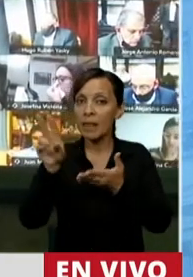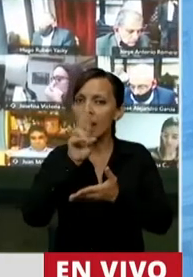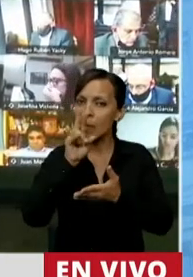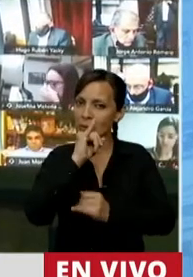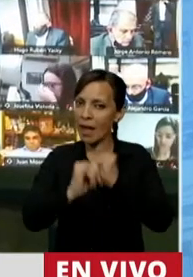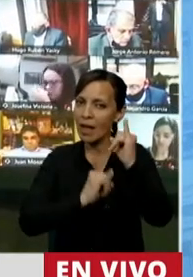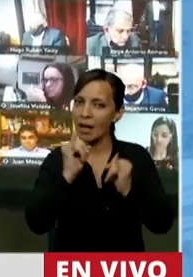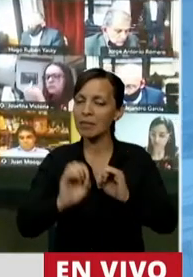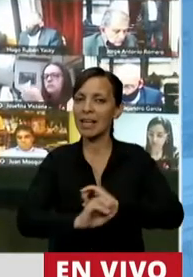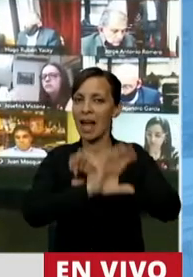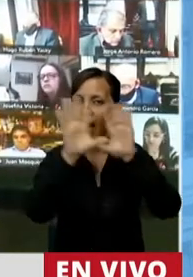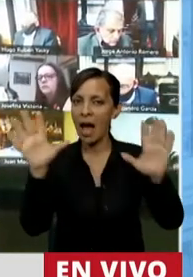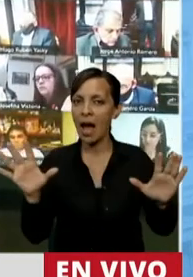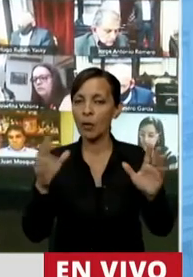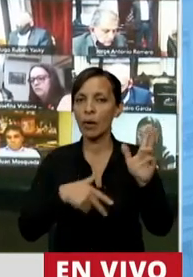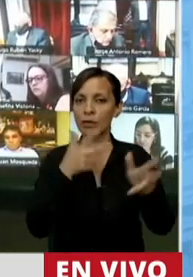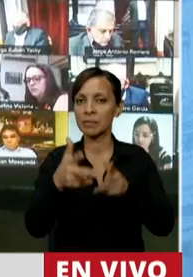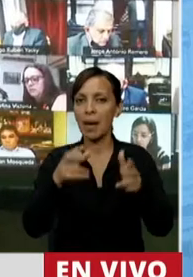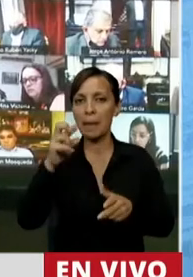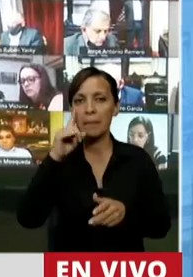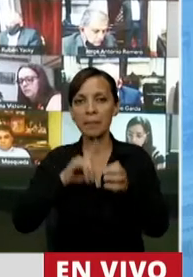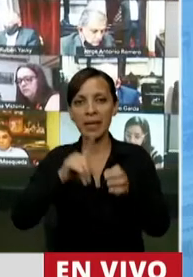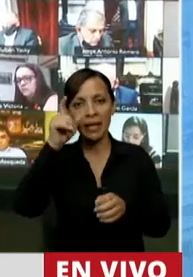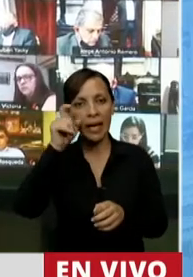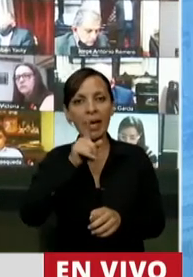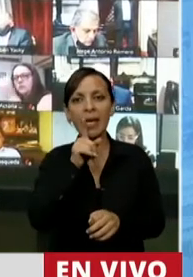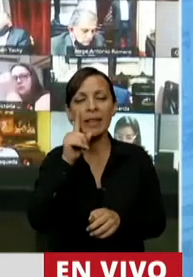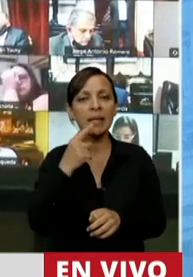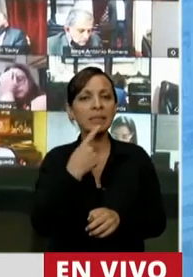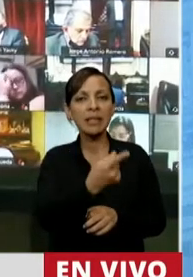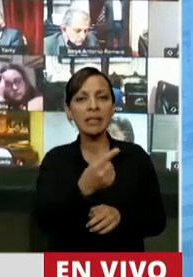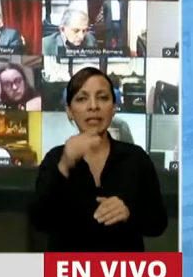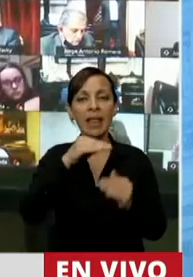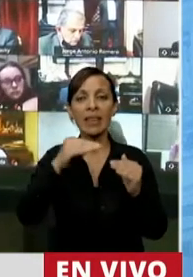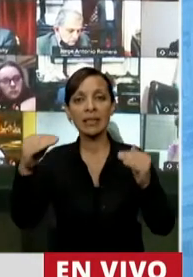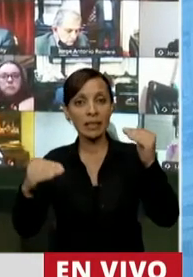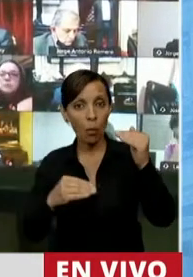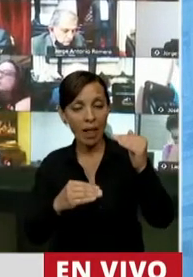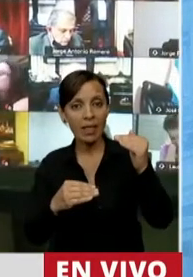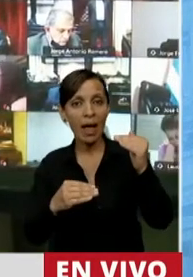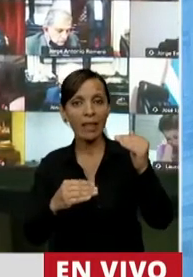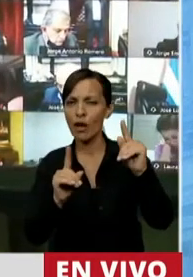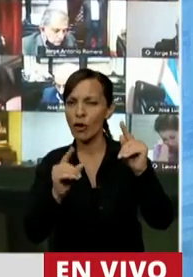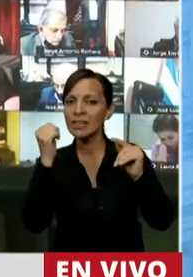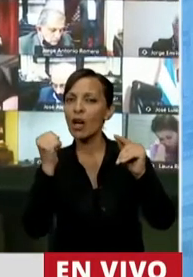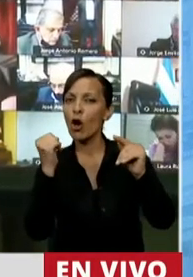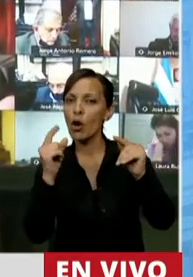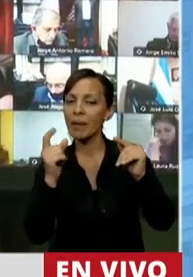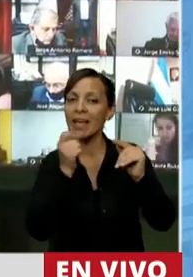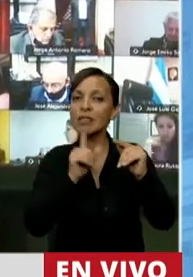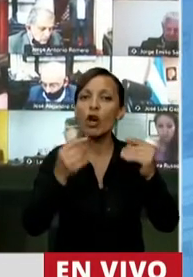expresó claramente cuando citó a Piketty diciendo que la desigualdad no es económica, sino